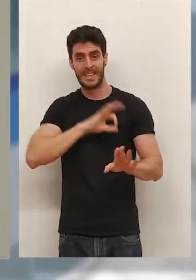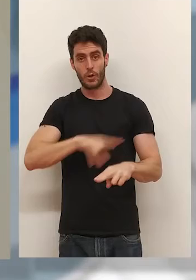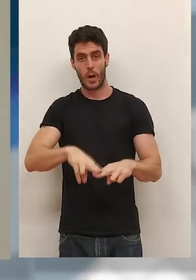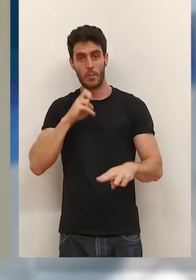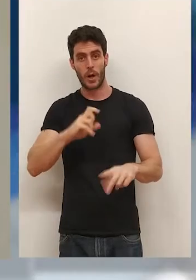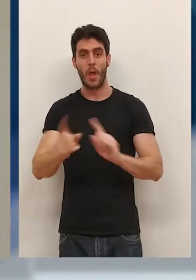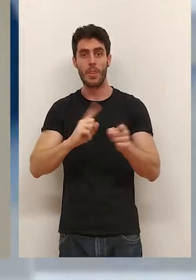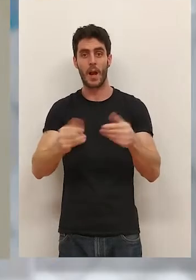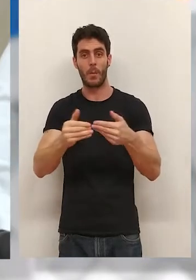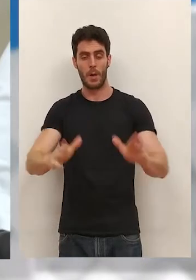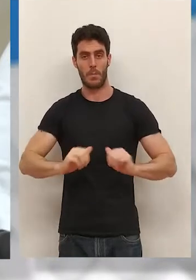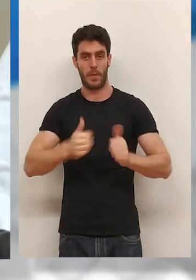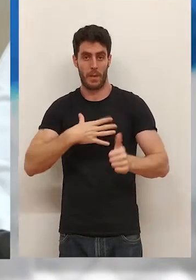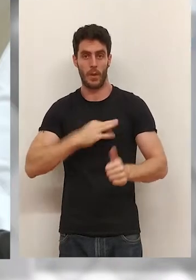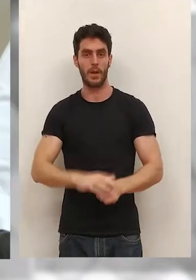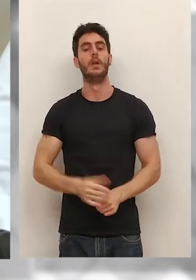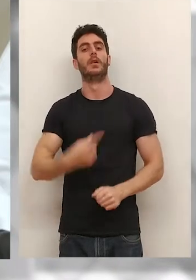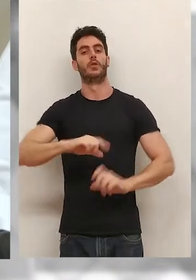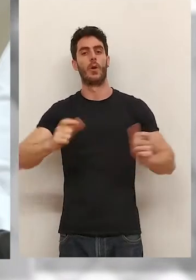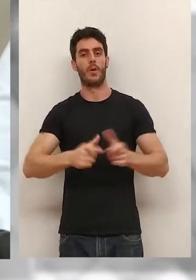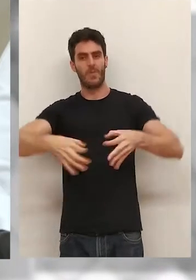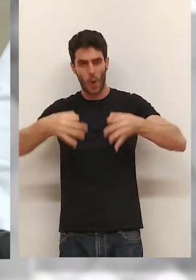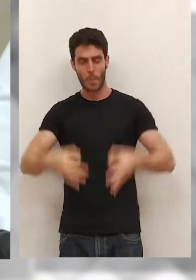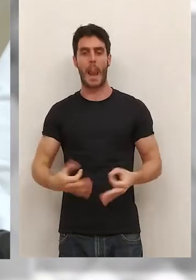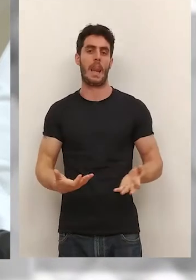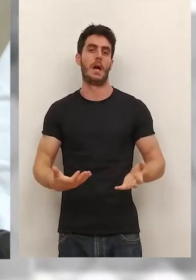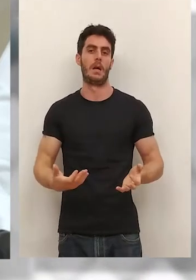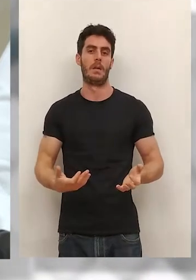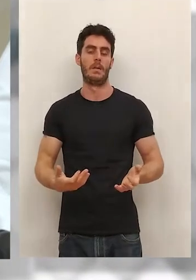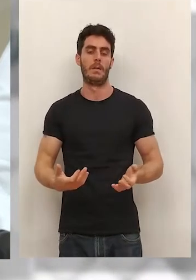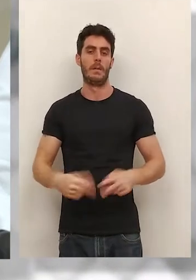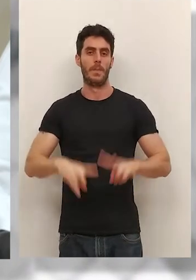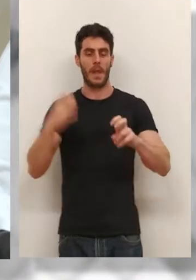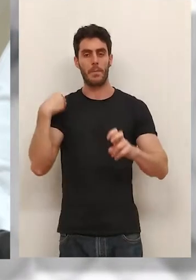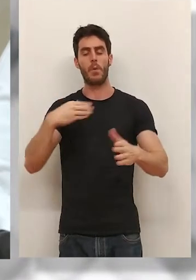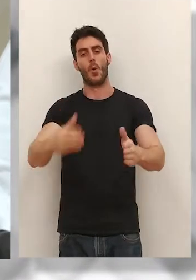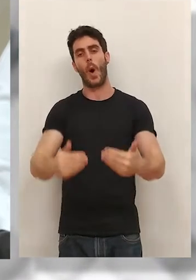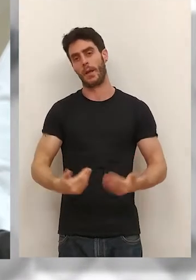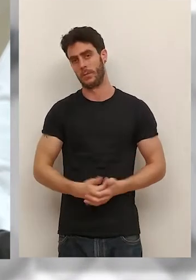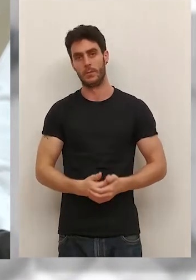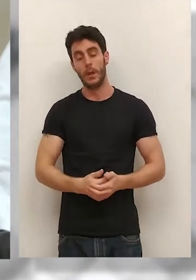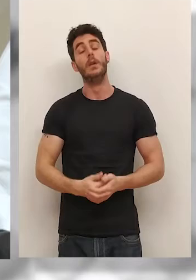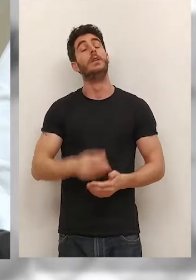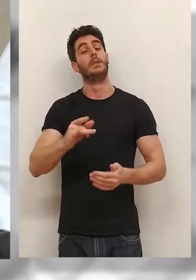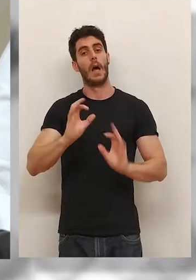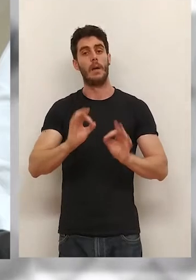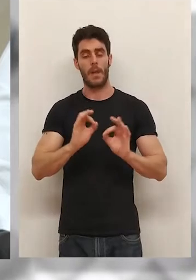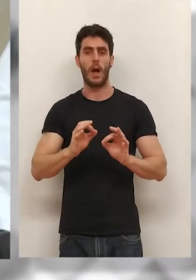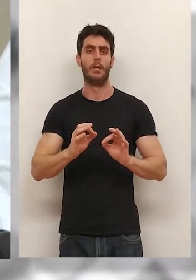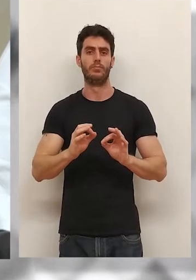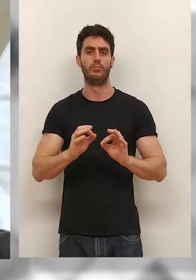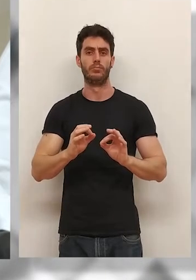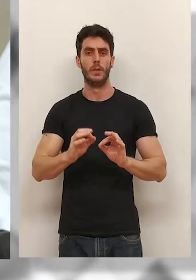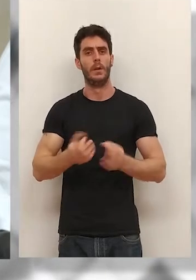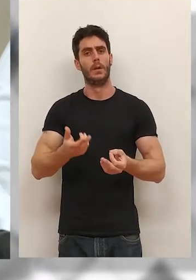abrir un diálogo. No hemos tenido una reunión formal en este sentido. Sí que la última conversación que yo tuve con Celso